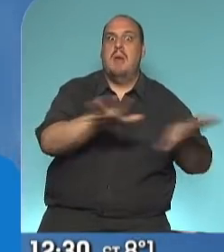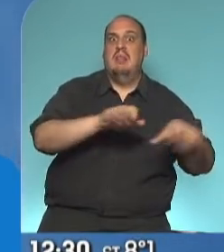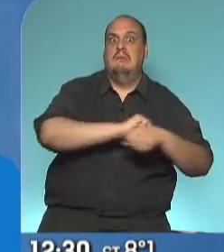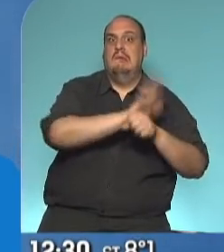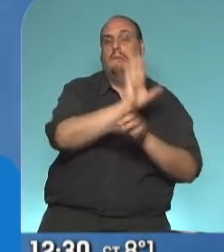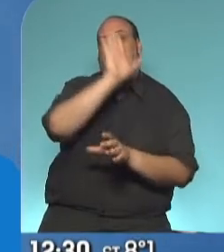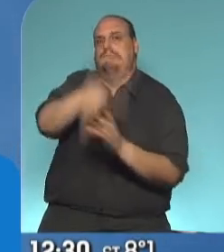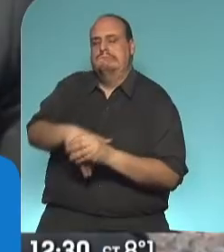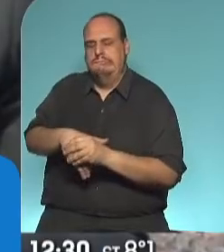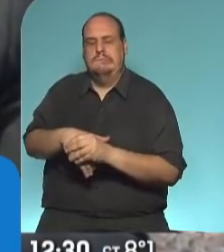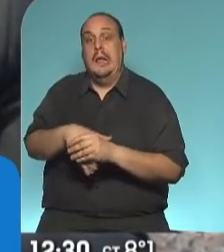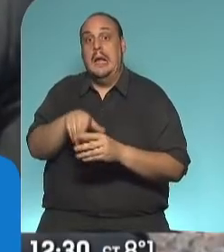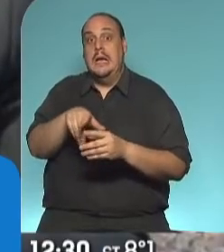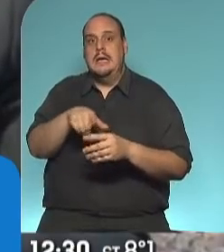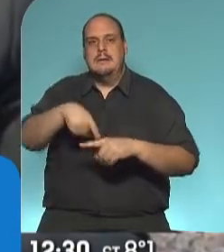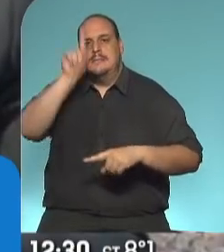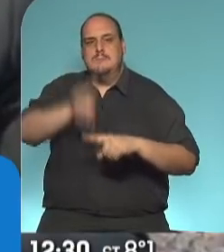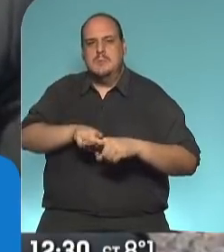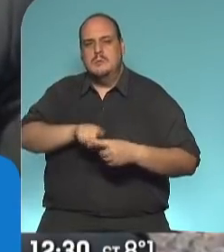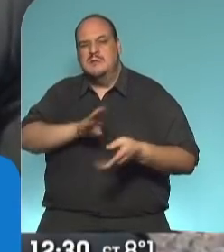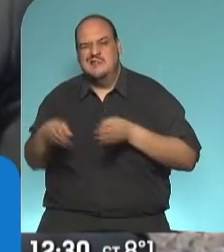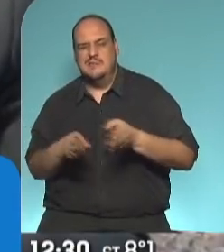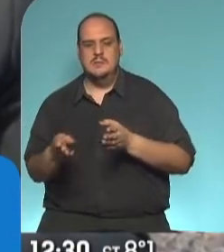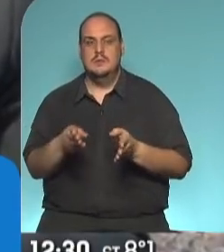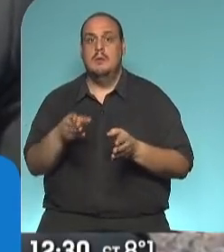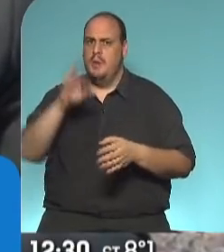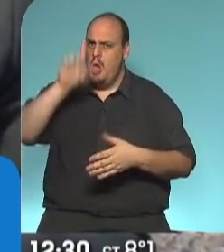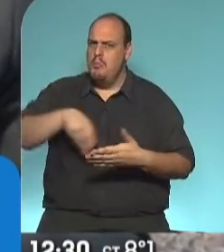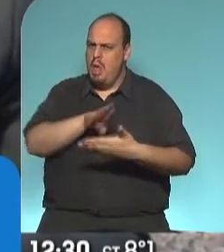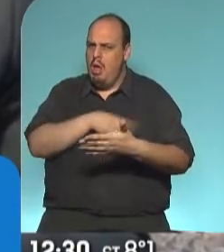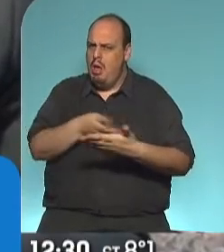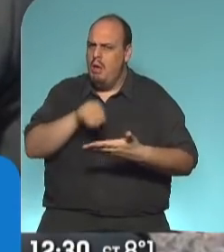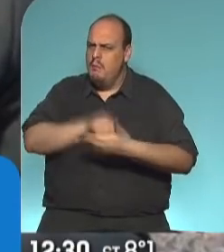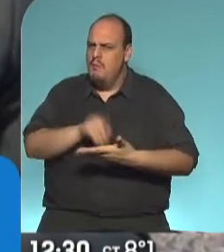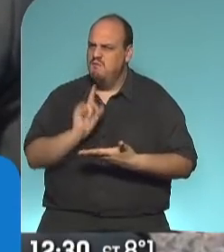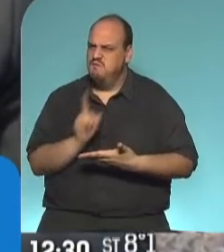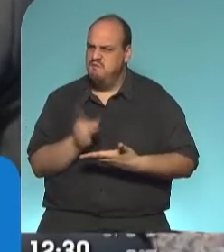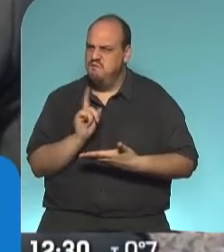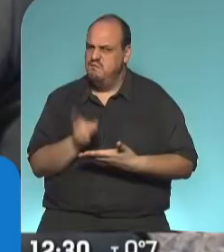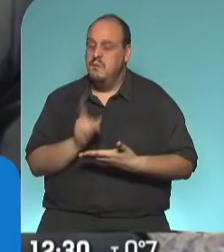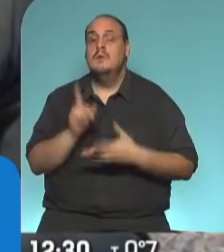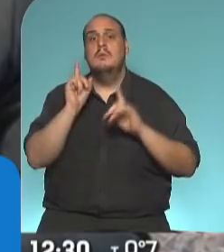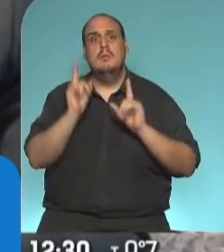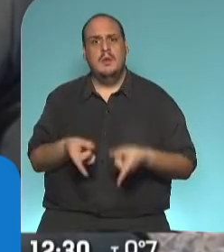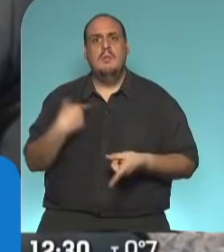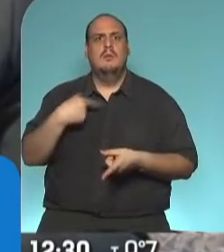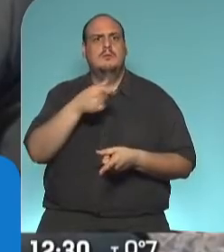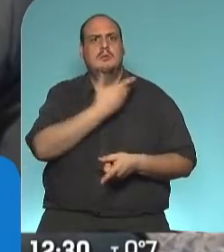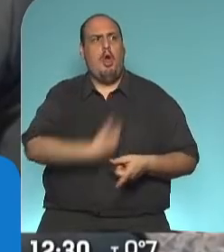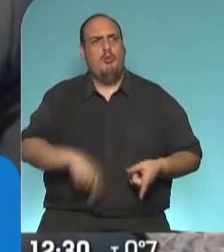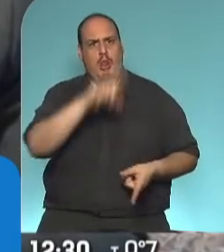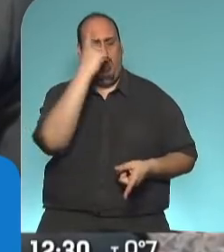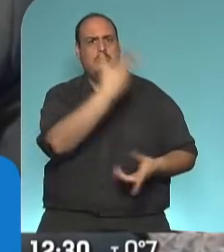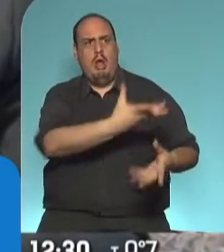prioridades, pero esto no significó que perdiéramos nuestros planes y menos aún que perdiéramos el apoyo del Gobierno